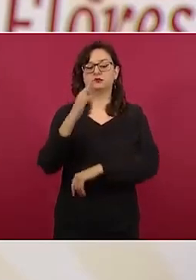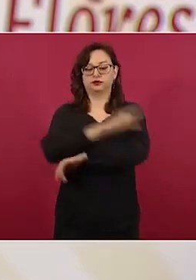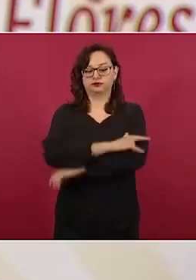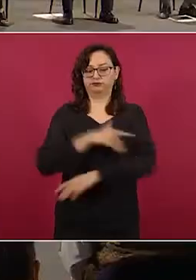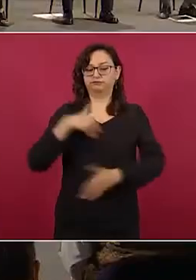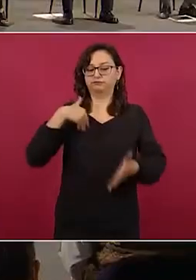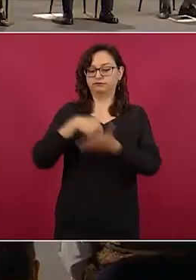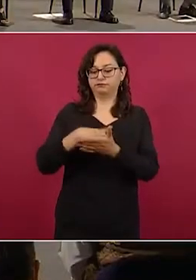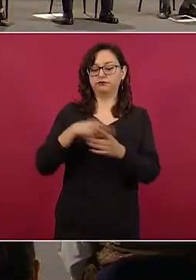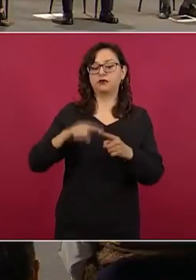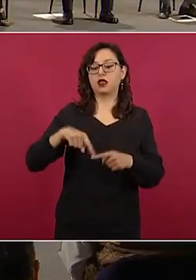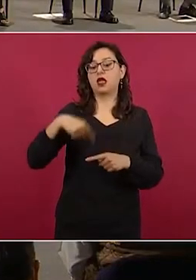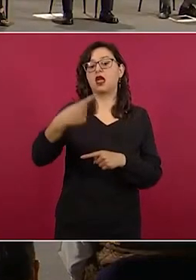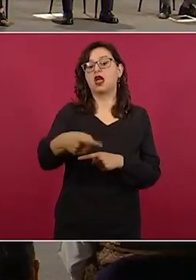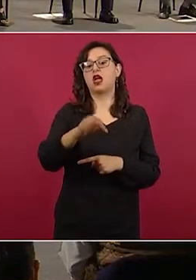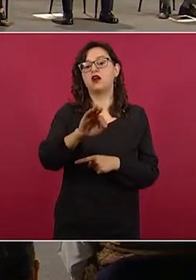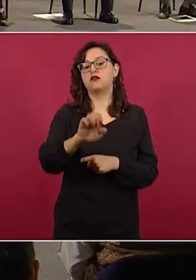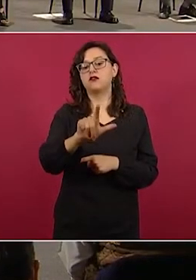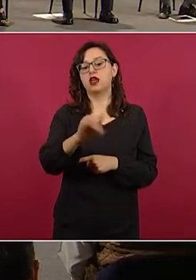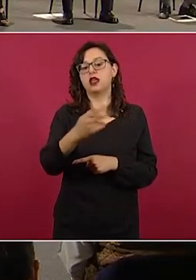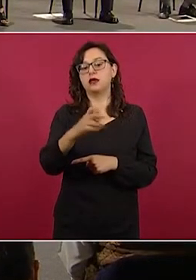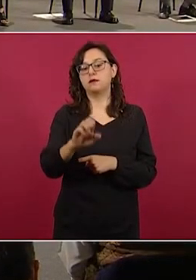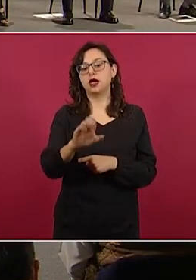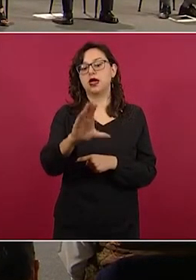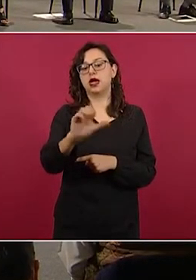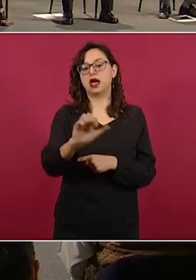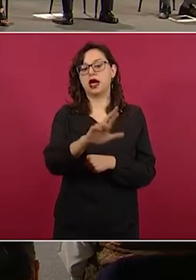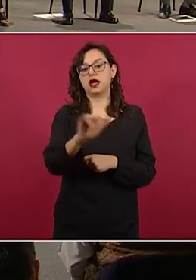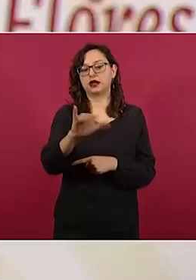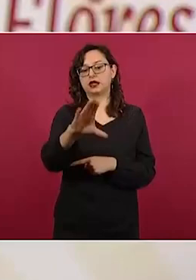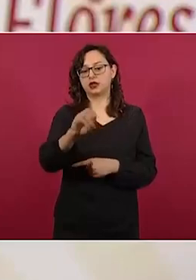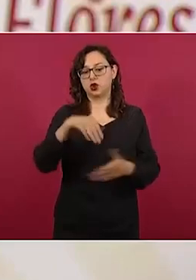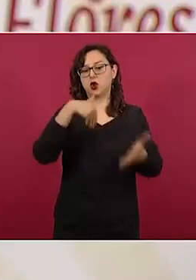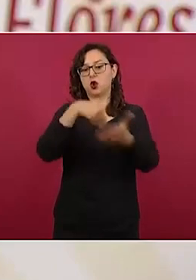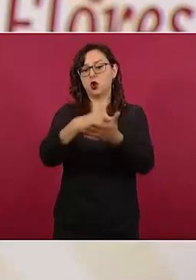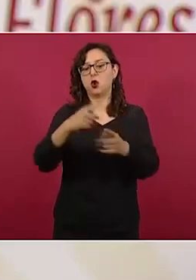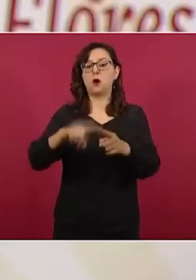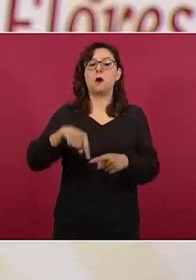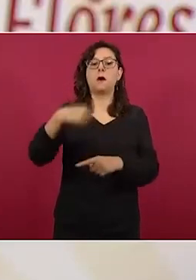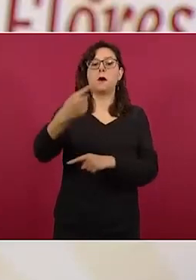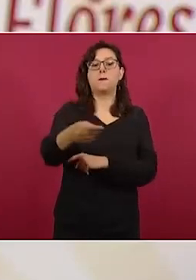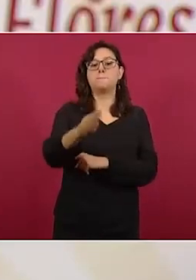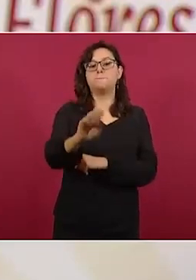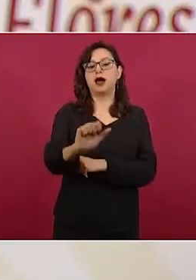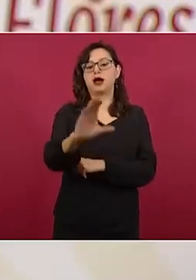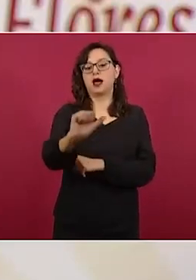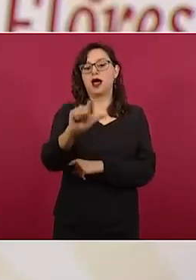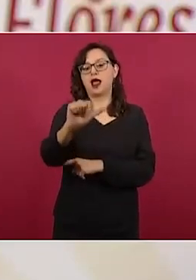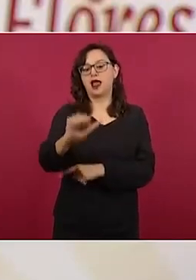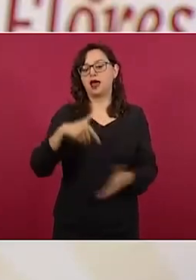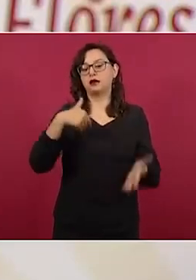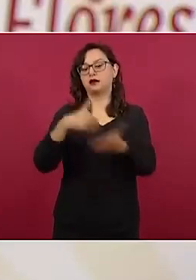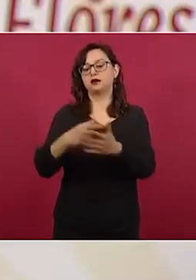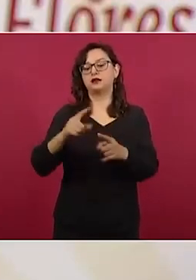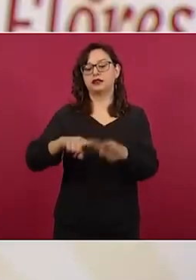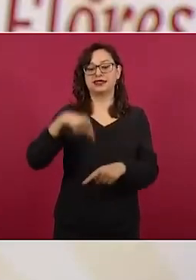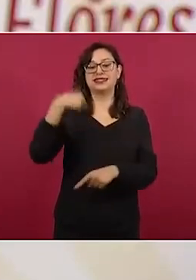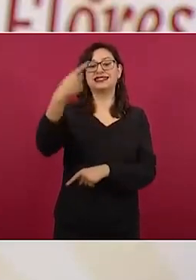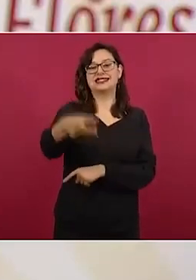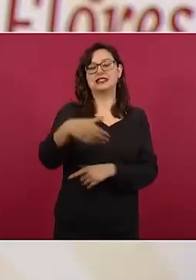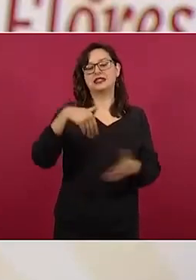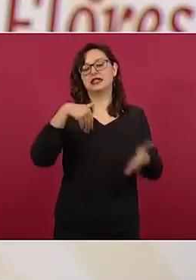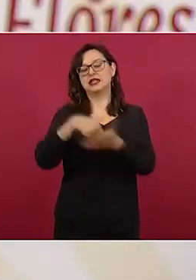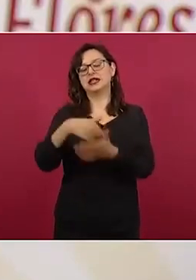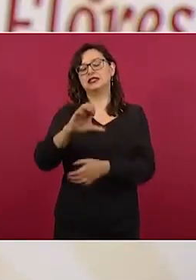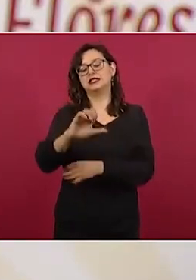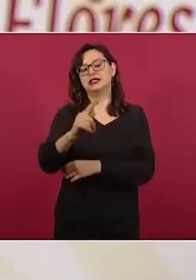Tulum, en Felipe Carrillo Puerto, en Bacalar y en Chetumal y vamos a tener un paradero en el pueblo de Limones, además de una